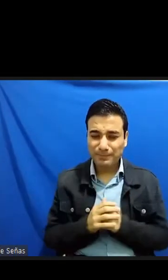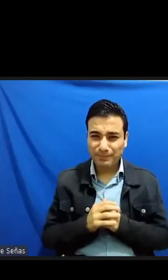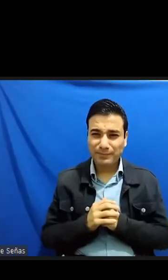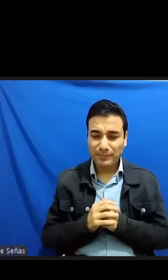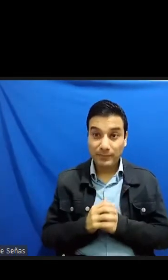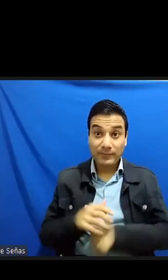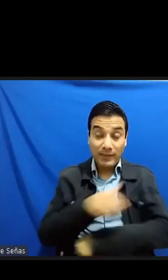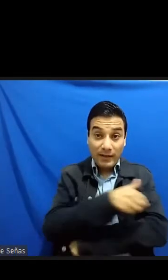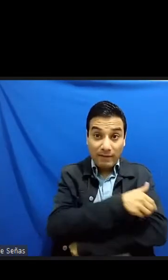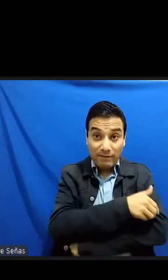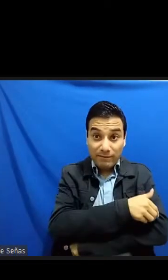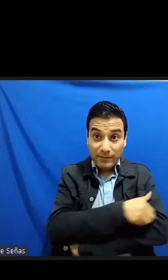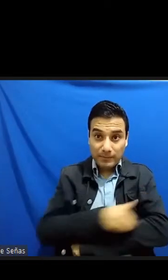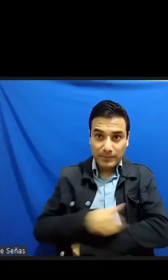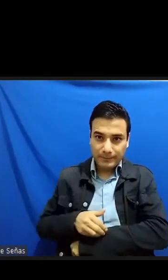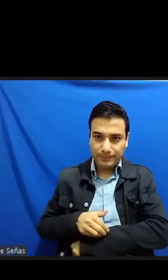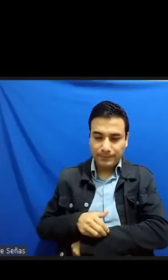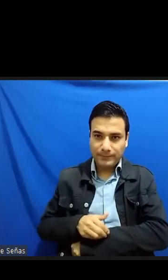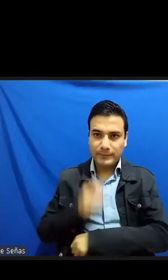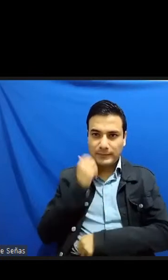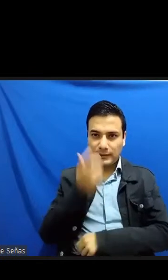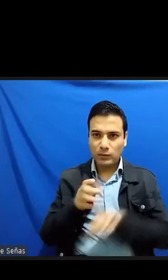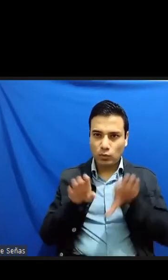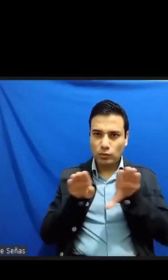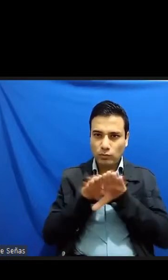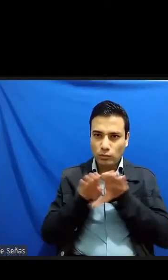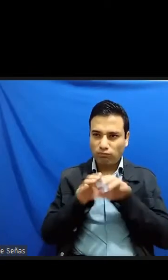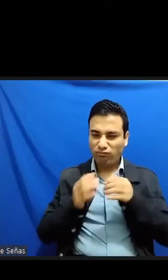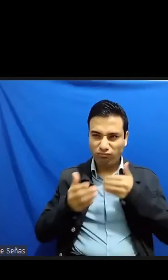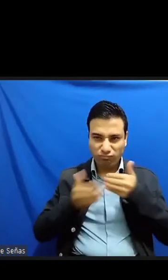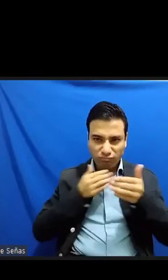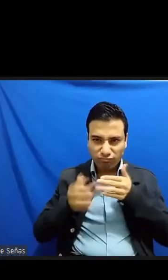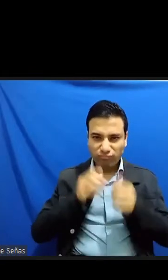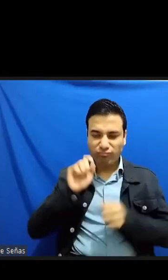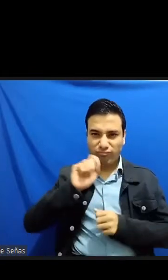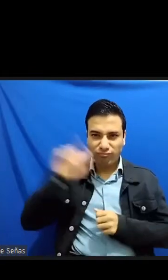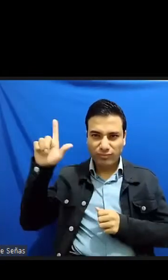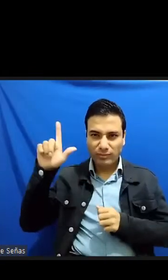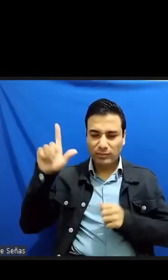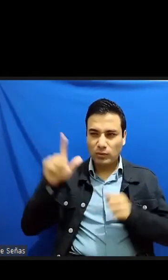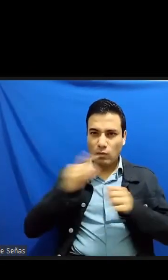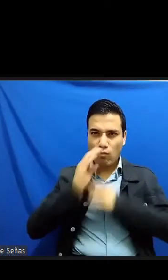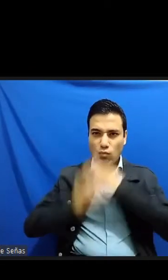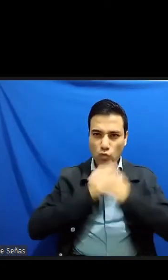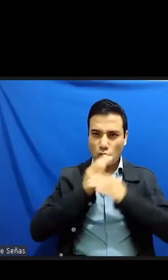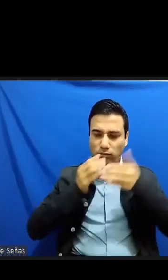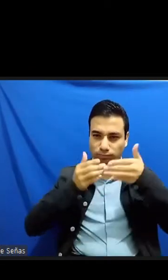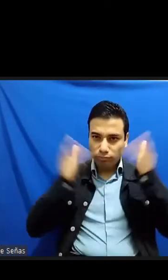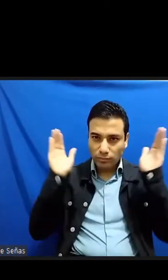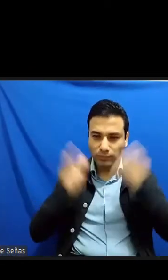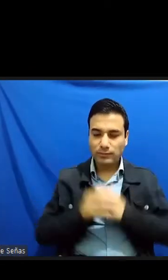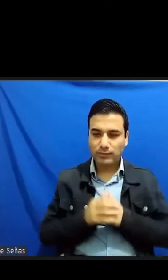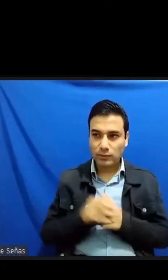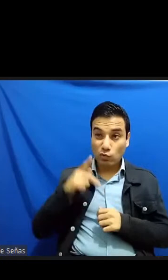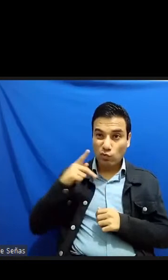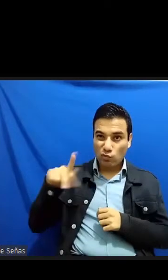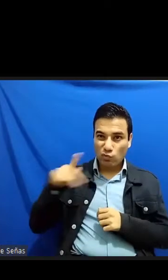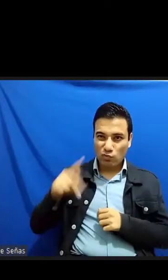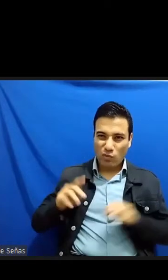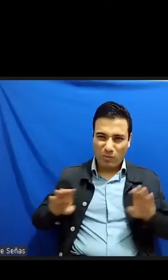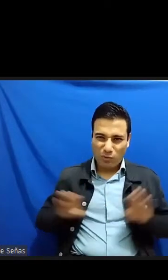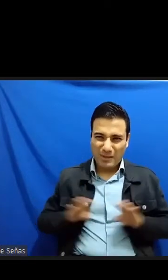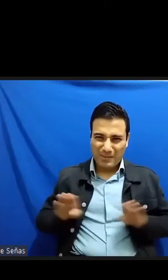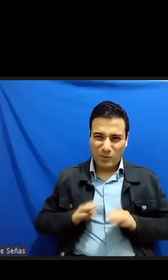verse a sí mismos modernos abiertos al mundo su comportamiento poco adecuado como